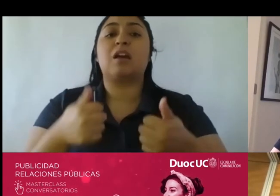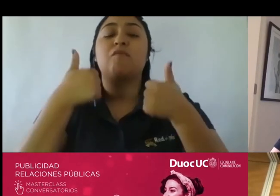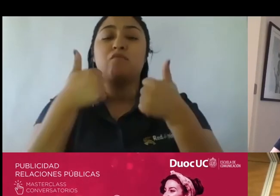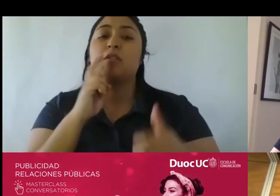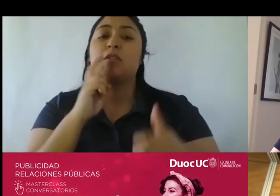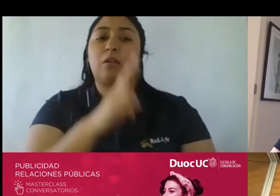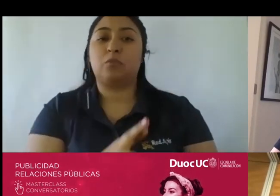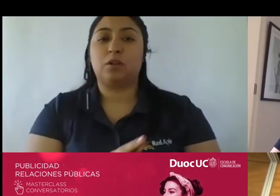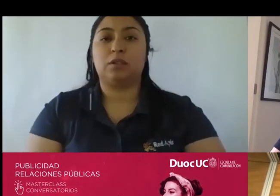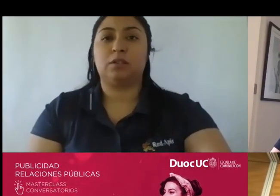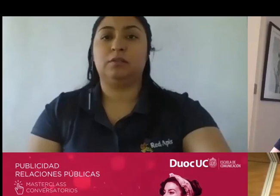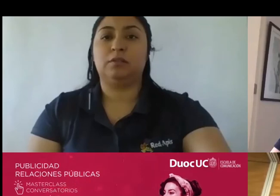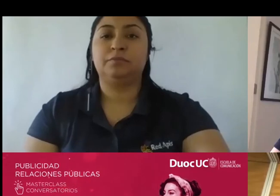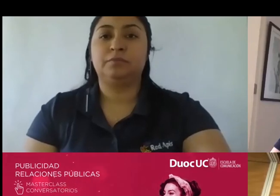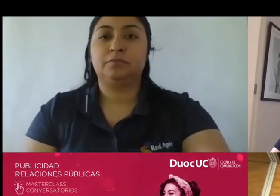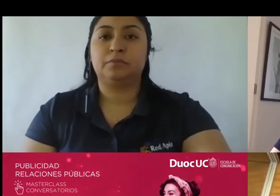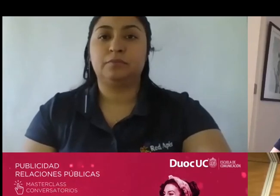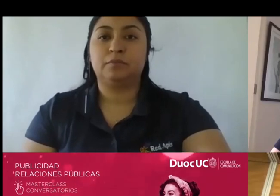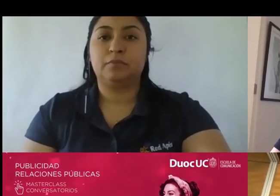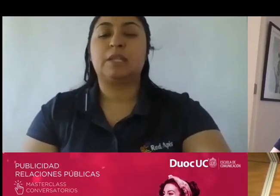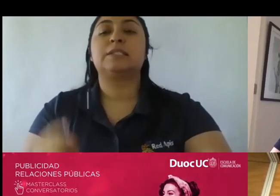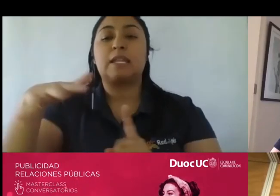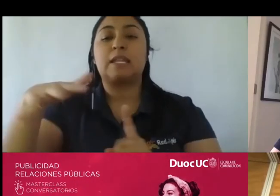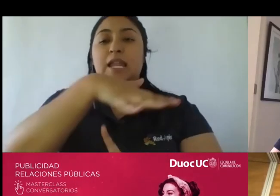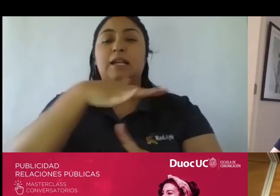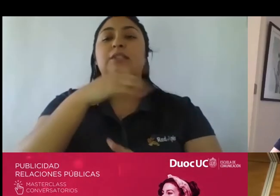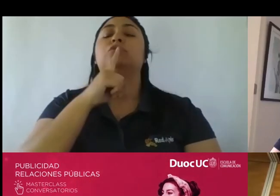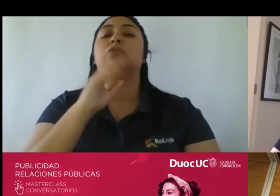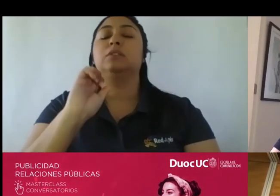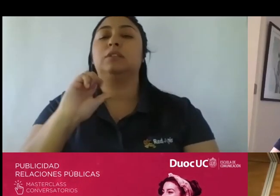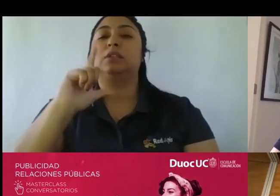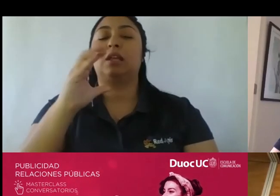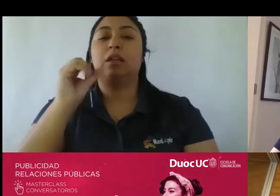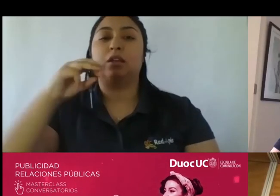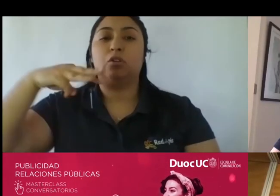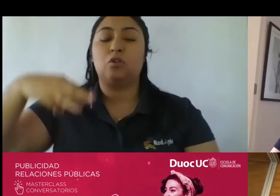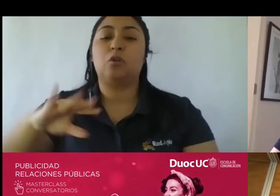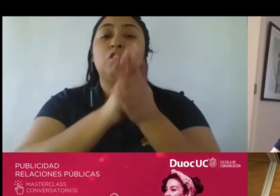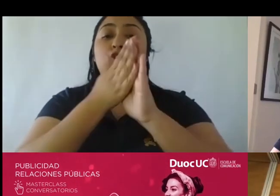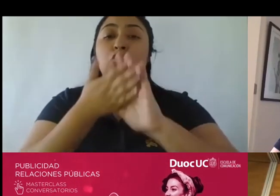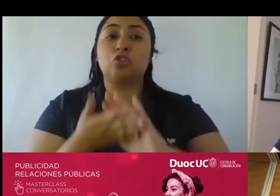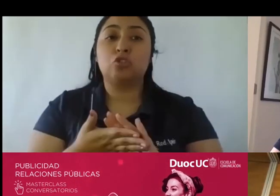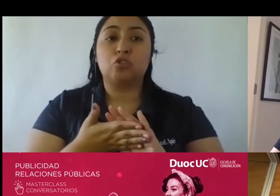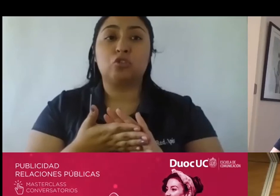todas quedaron un poco desnudadas en términos de primero la calidad de su servicio